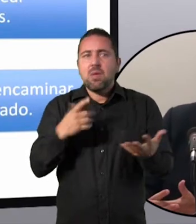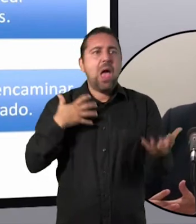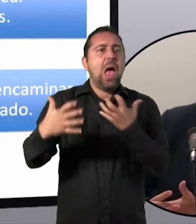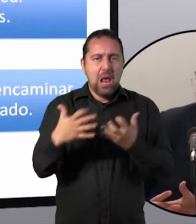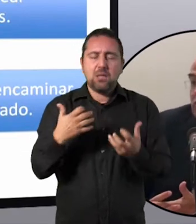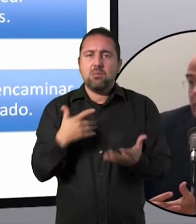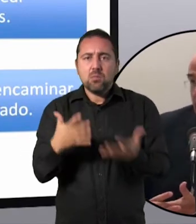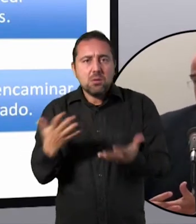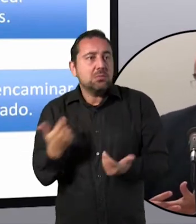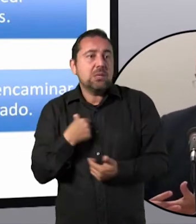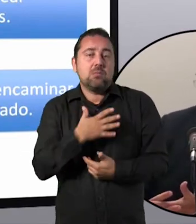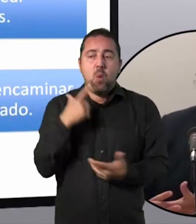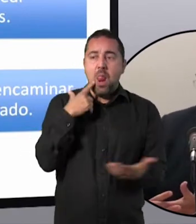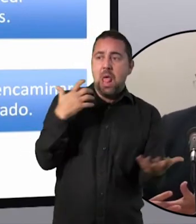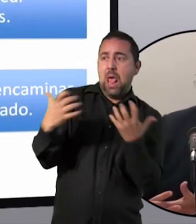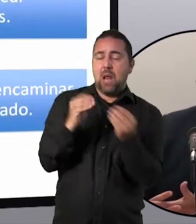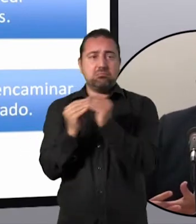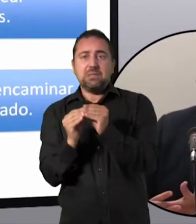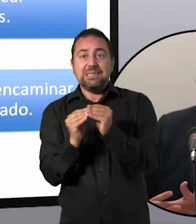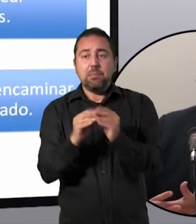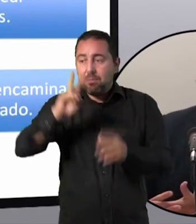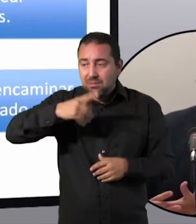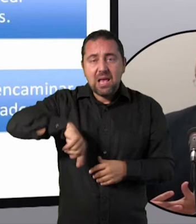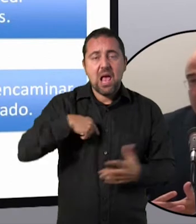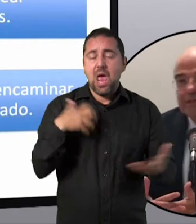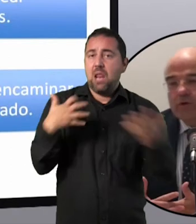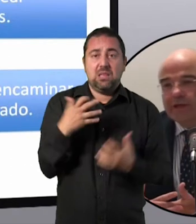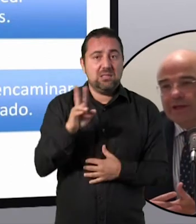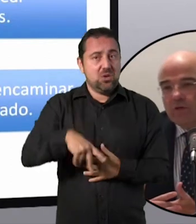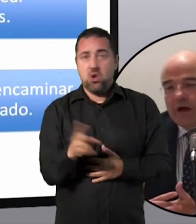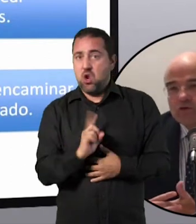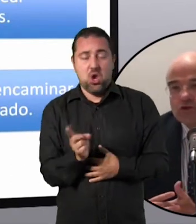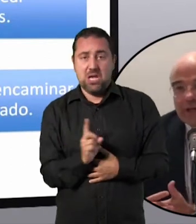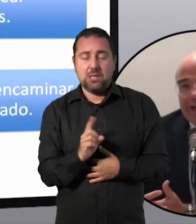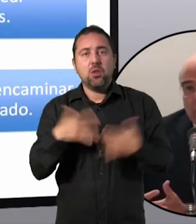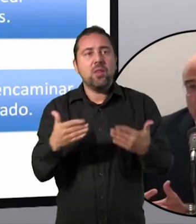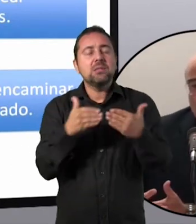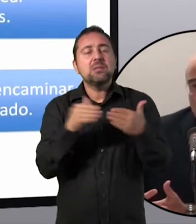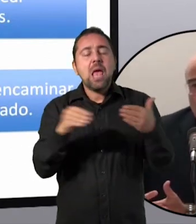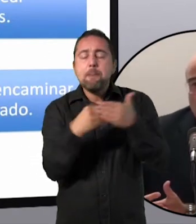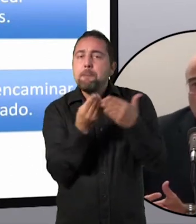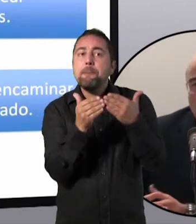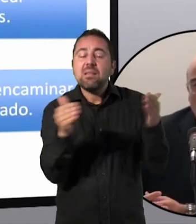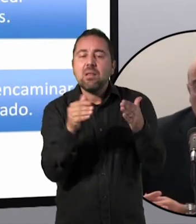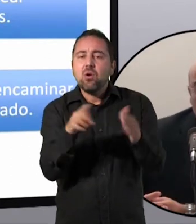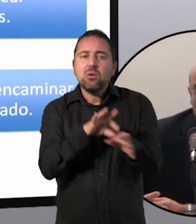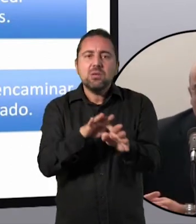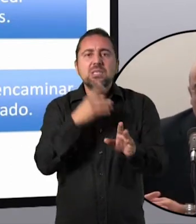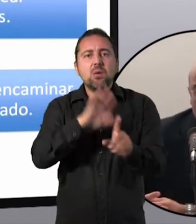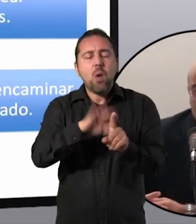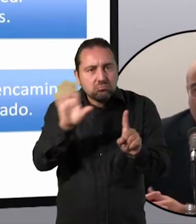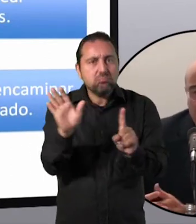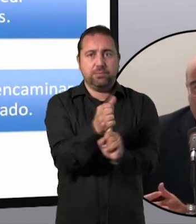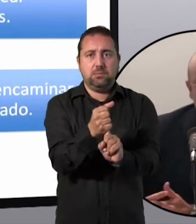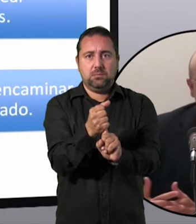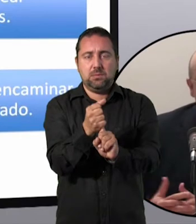artistas. Pero queremos ser emprendedores. Y el emprendedor está orientado a conseguir el logro. Con lo cual, cuando vamos a